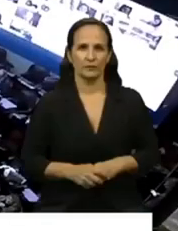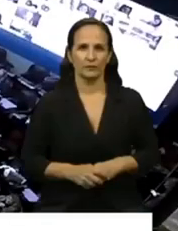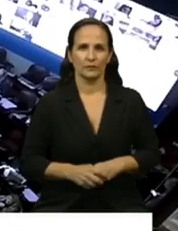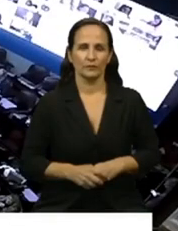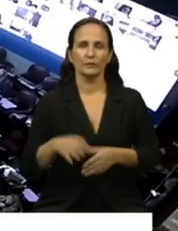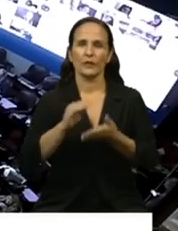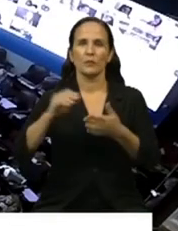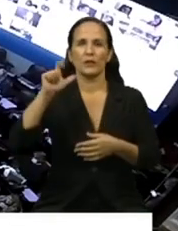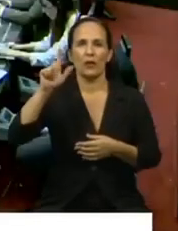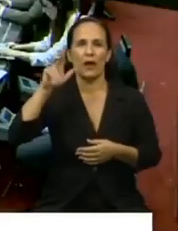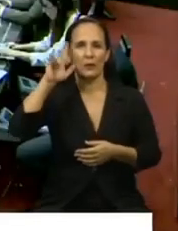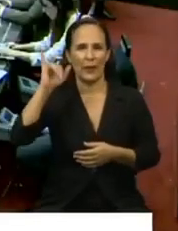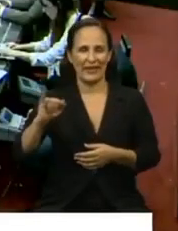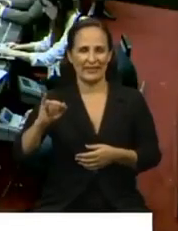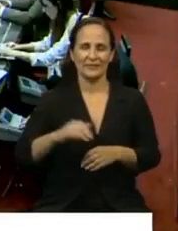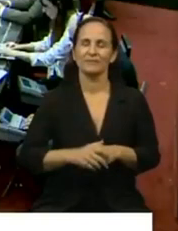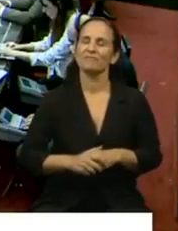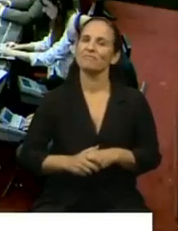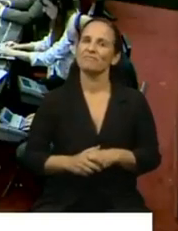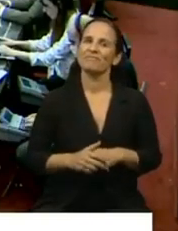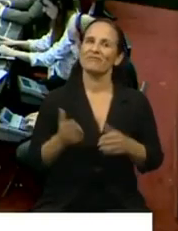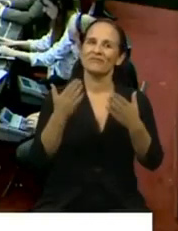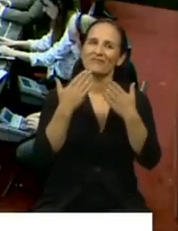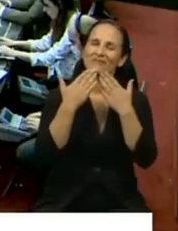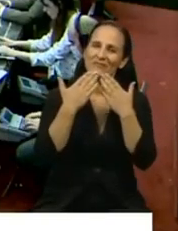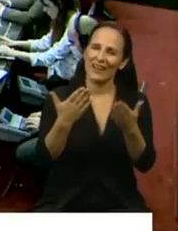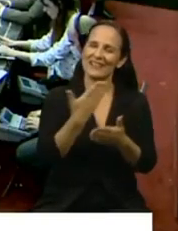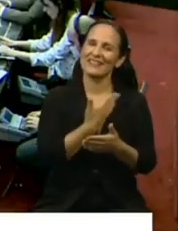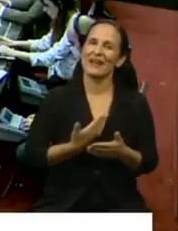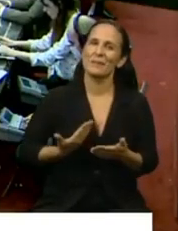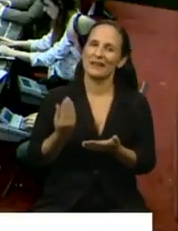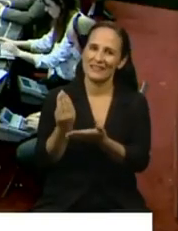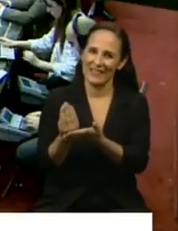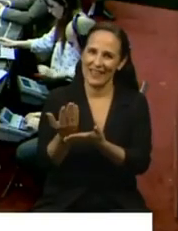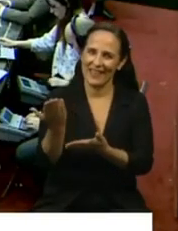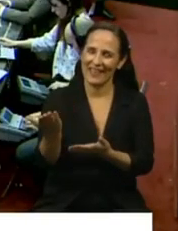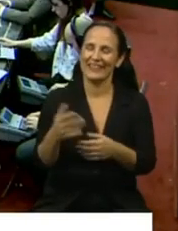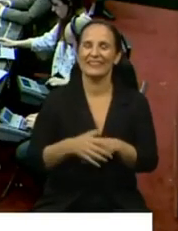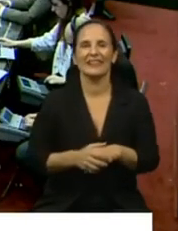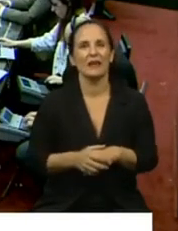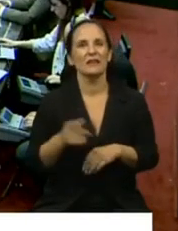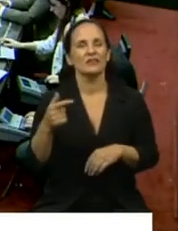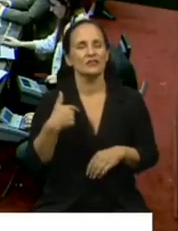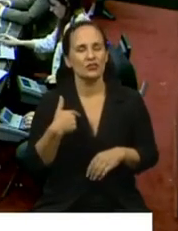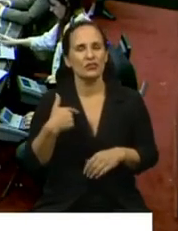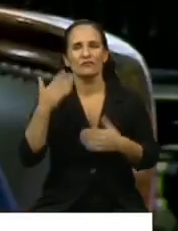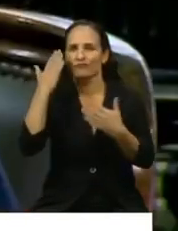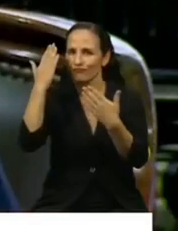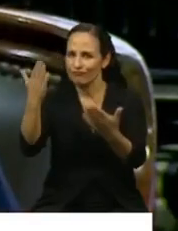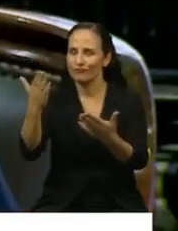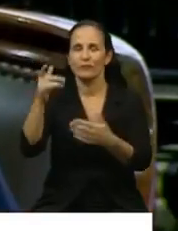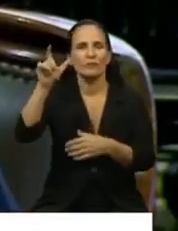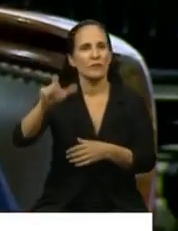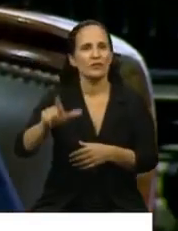Gracias, señor Presidente. Antes que nada quiero recordar la memoria del querido Héctor Olivares, un hombre de bien, muy